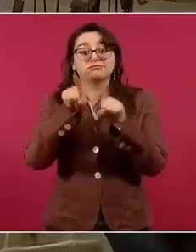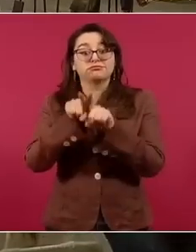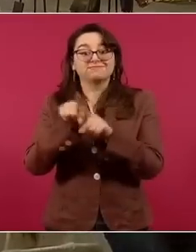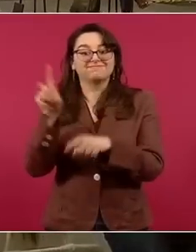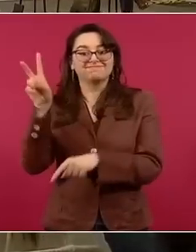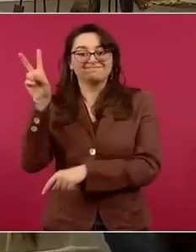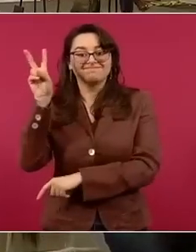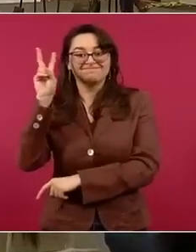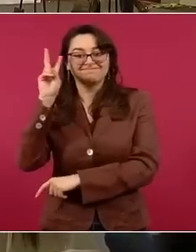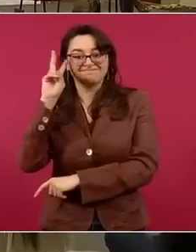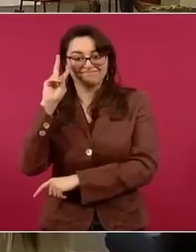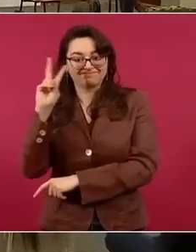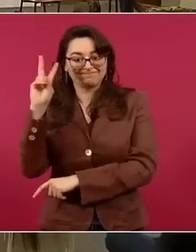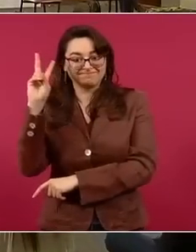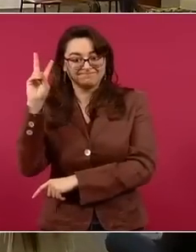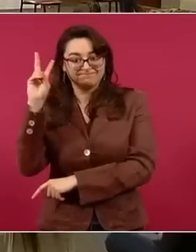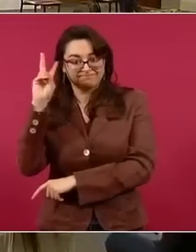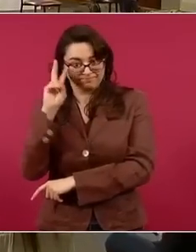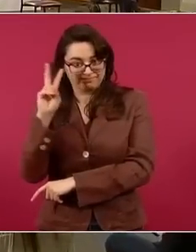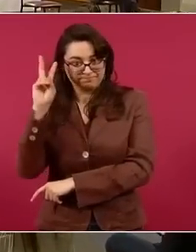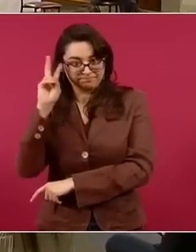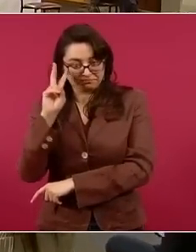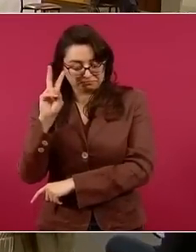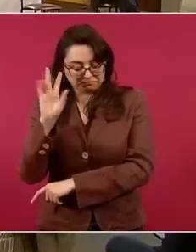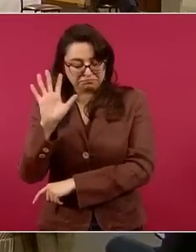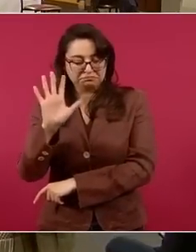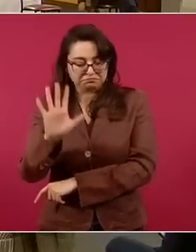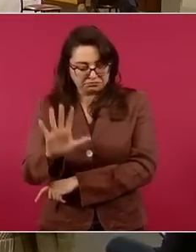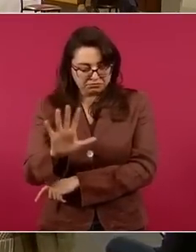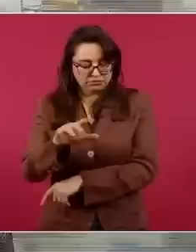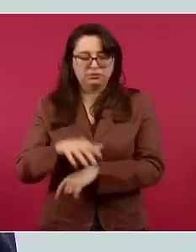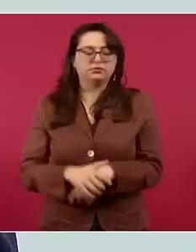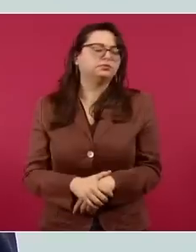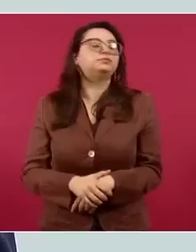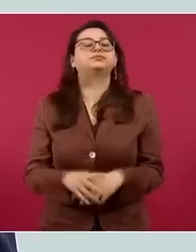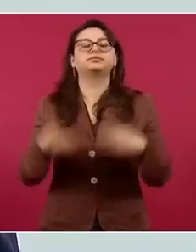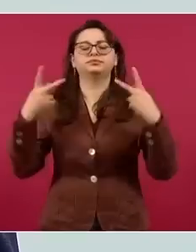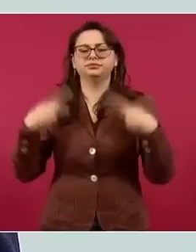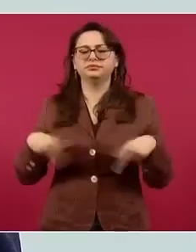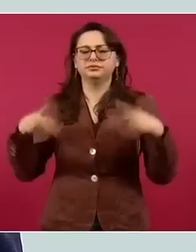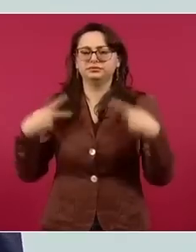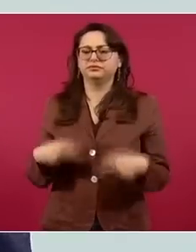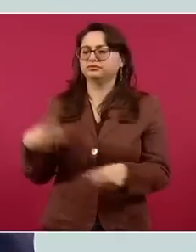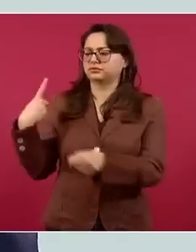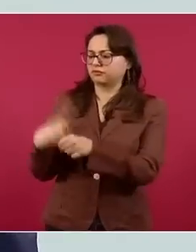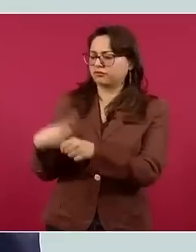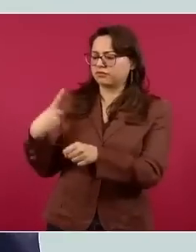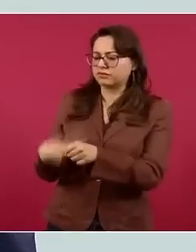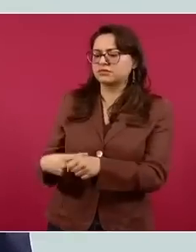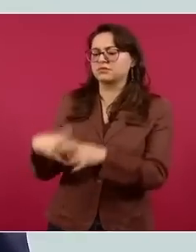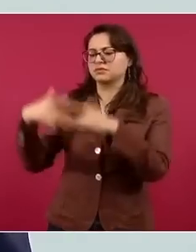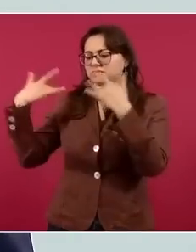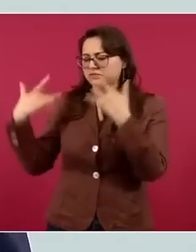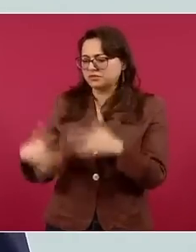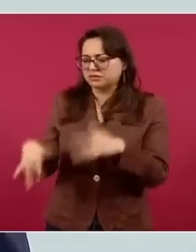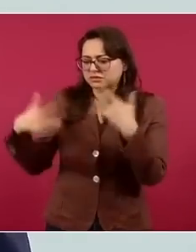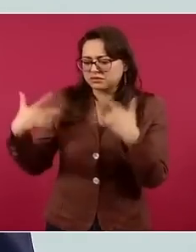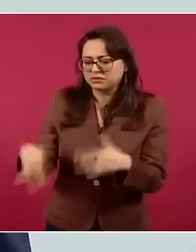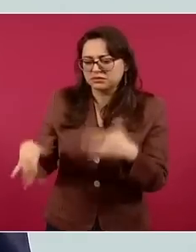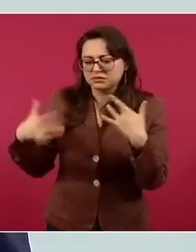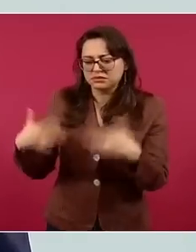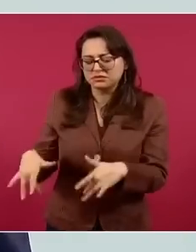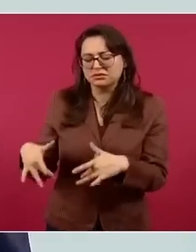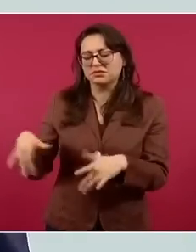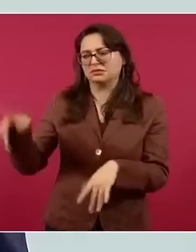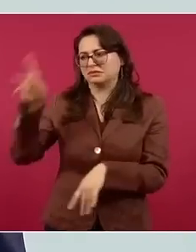uso médico de este producto en buena medida contribuyó a la inducción social